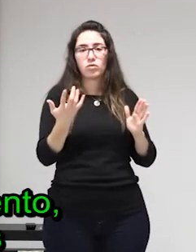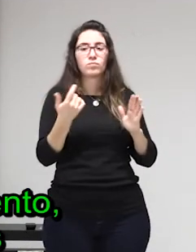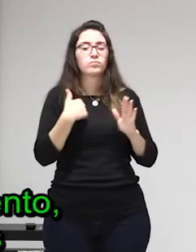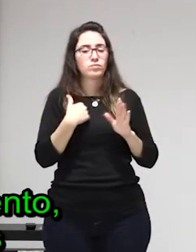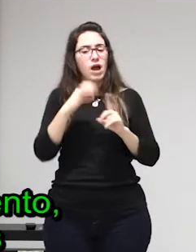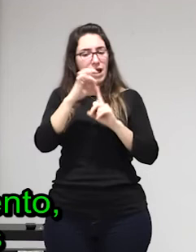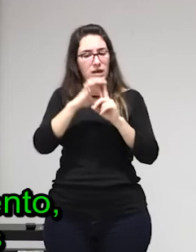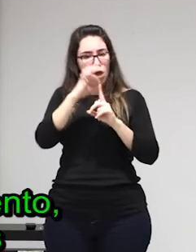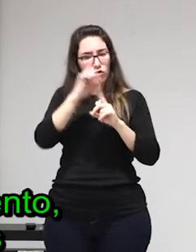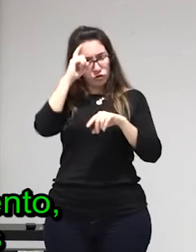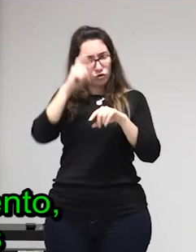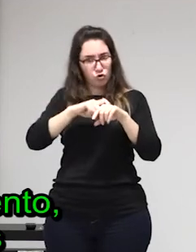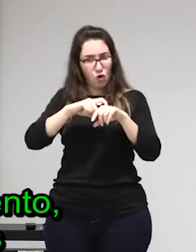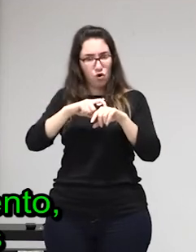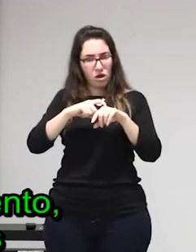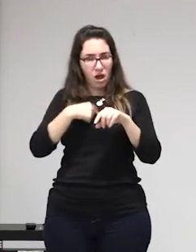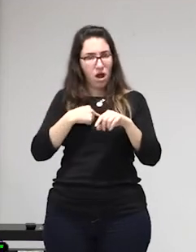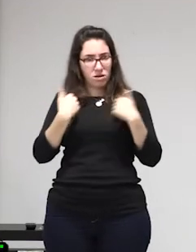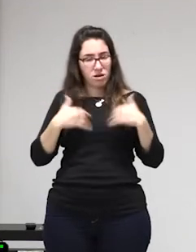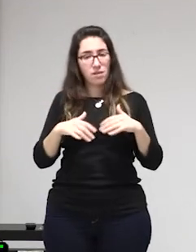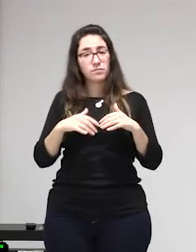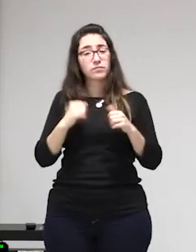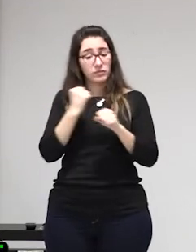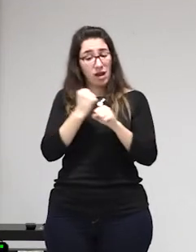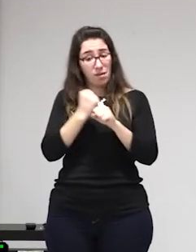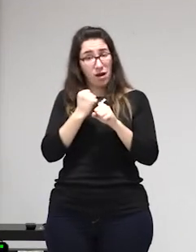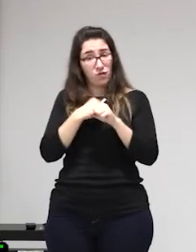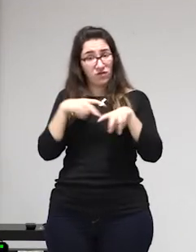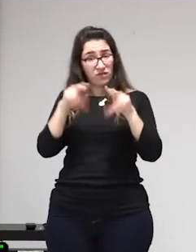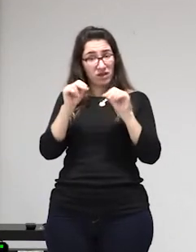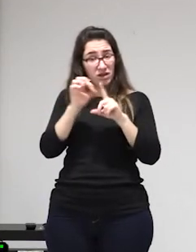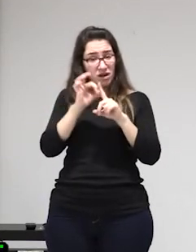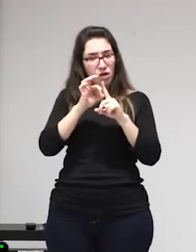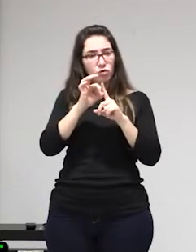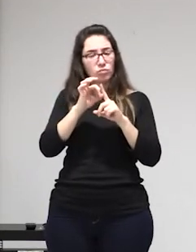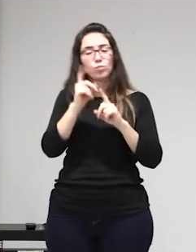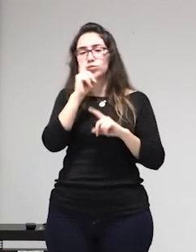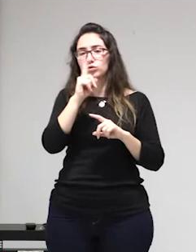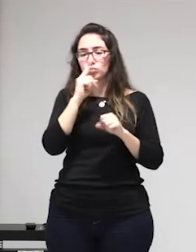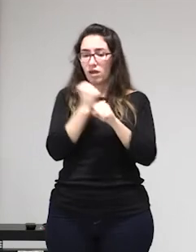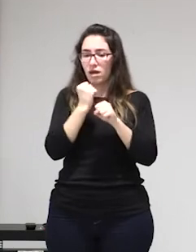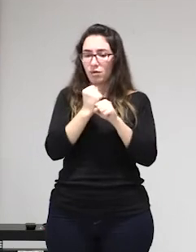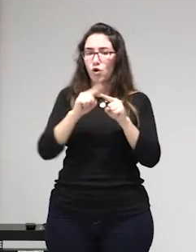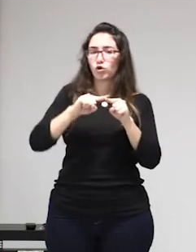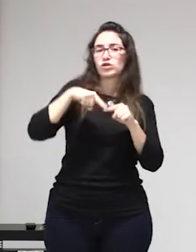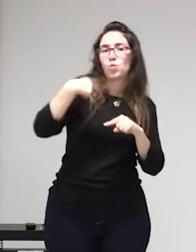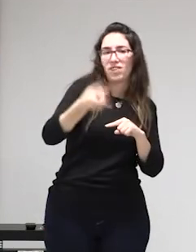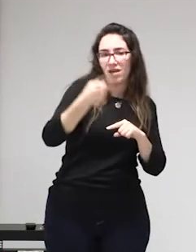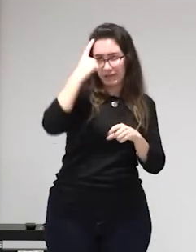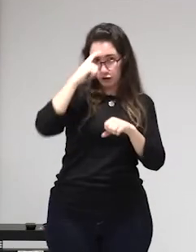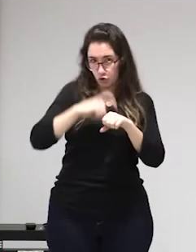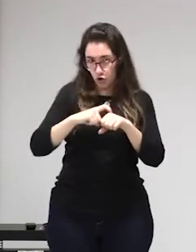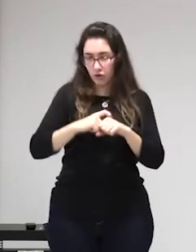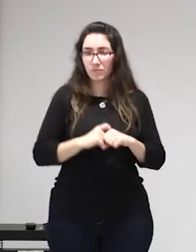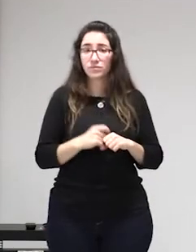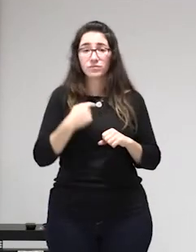no va a permitir que sucedan cosas que vayan en contra de su integridad física y psicológica y si nosotras repetimos hasta la sociedad